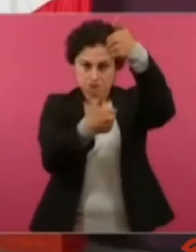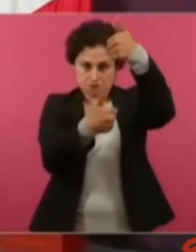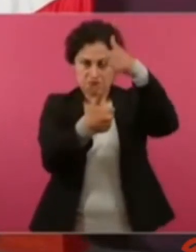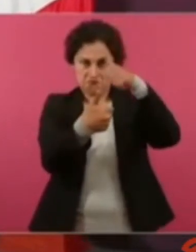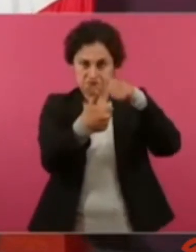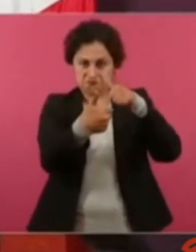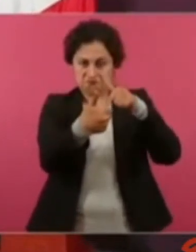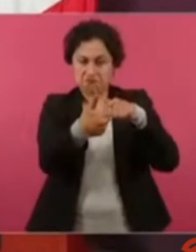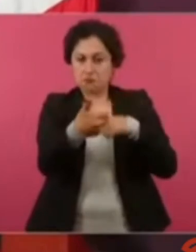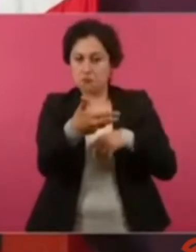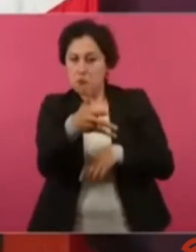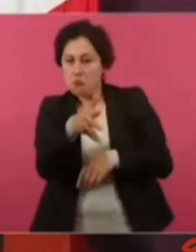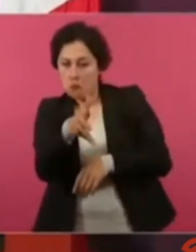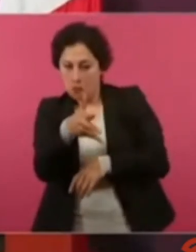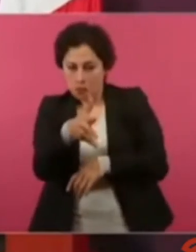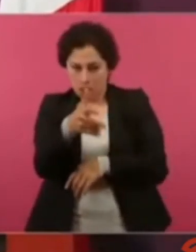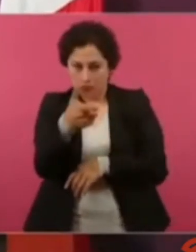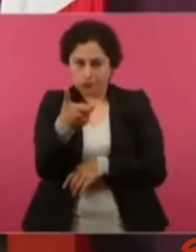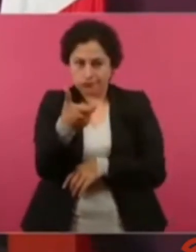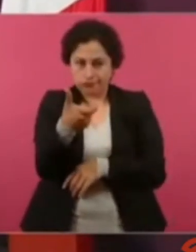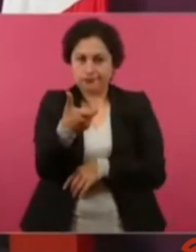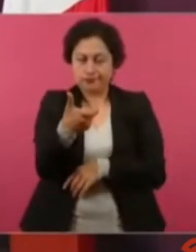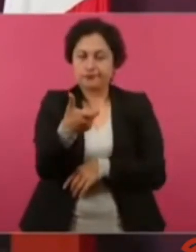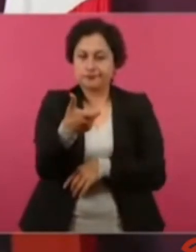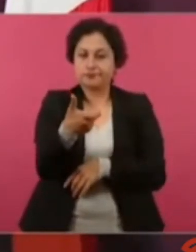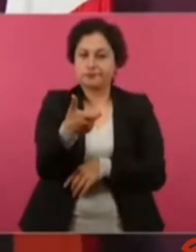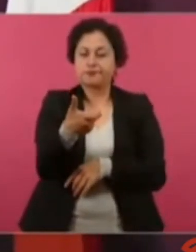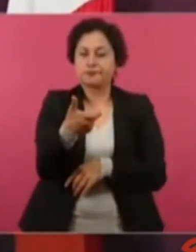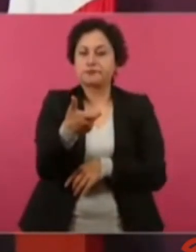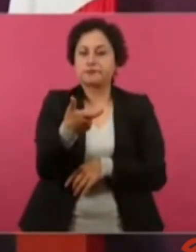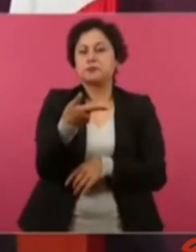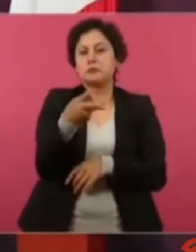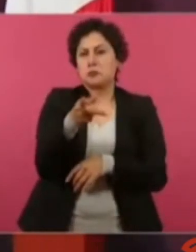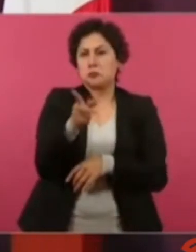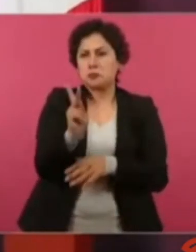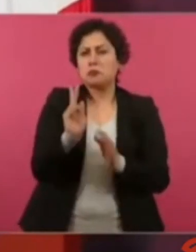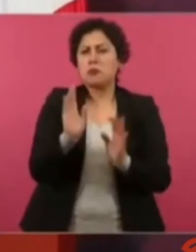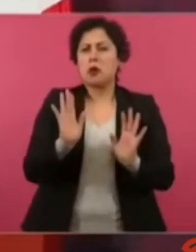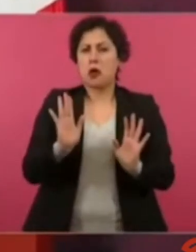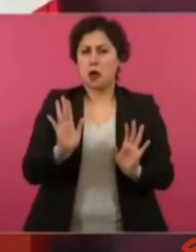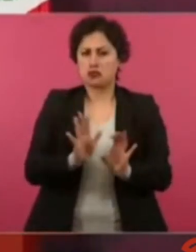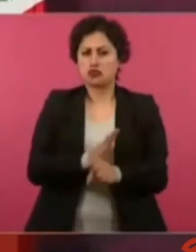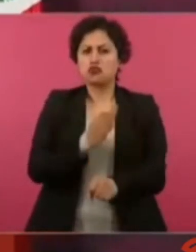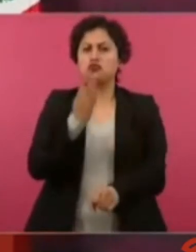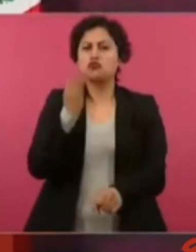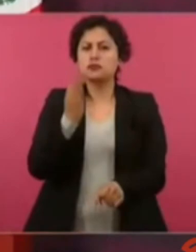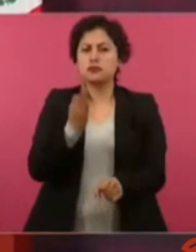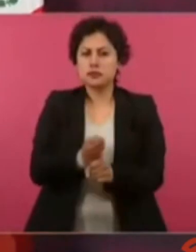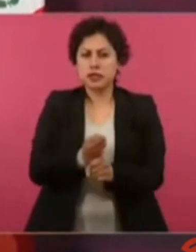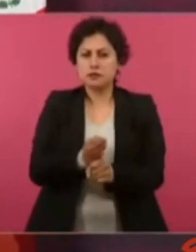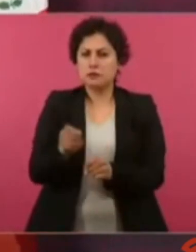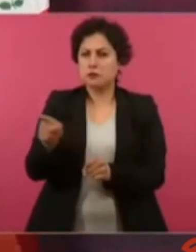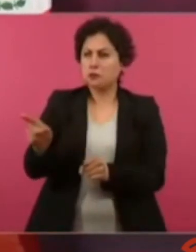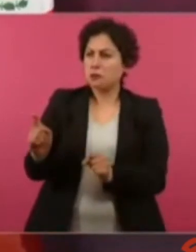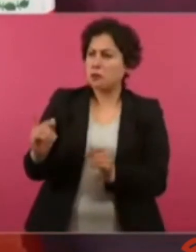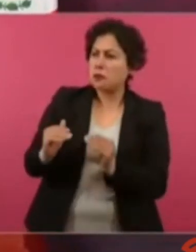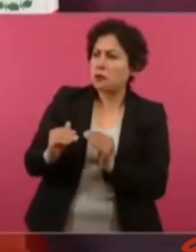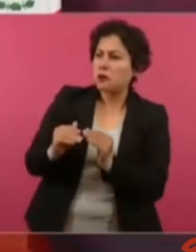Pero si les alcanza para vivir en Las Lomas, pues,